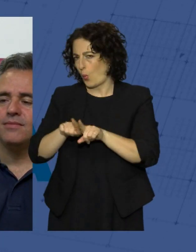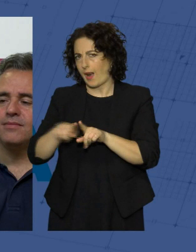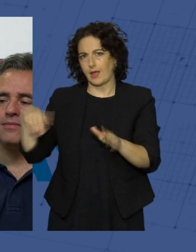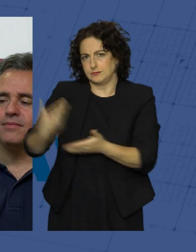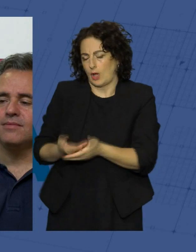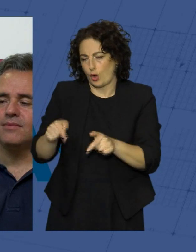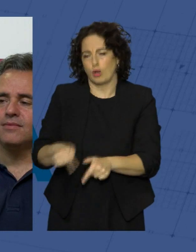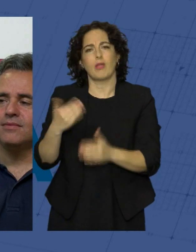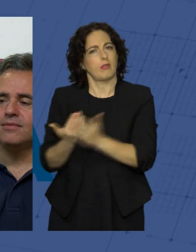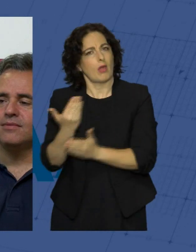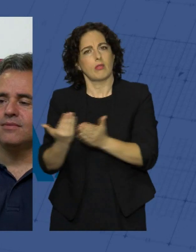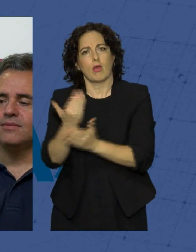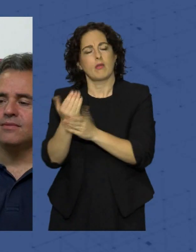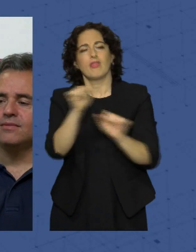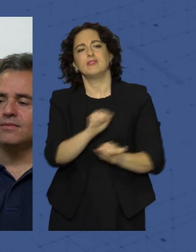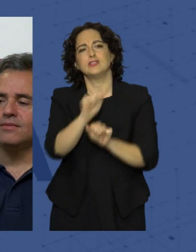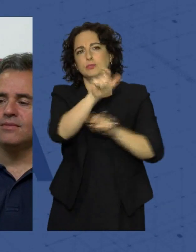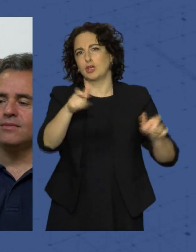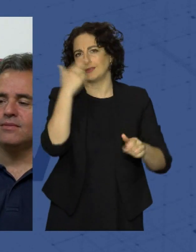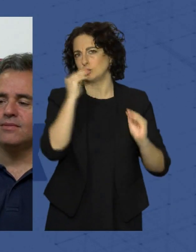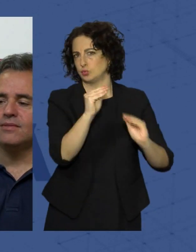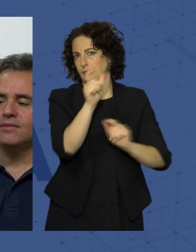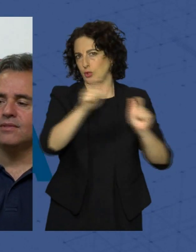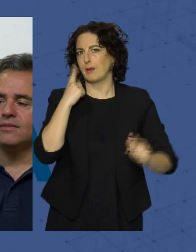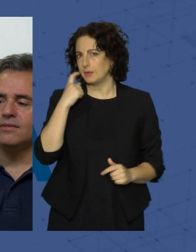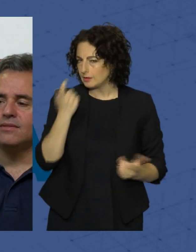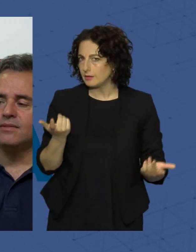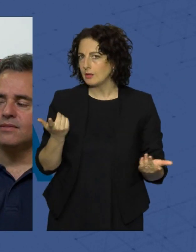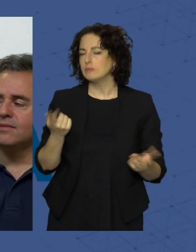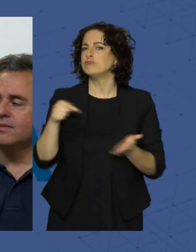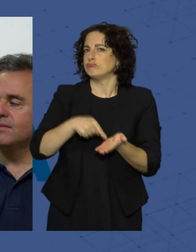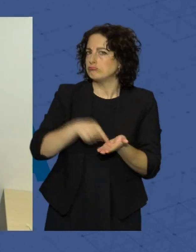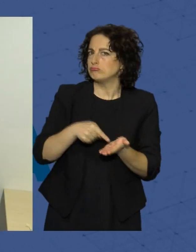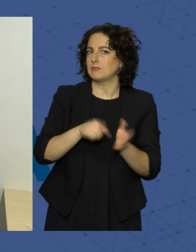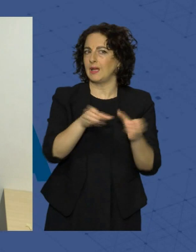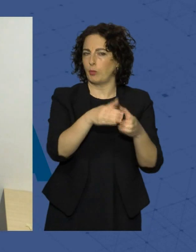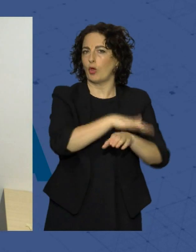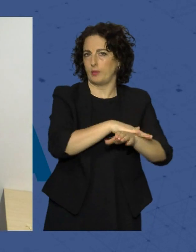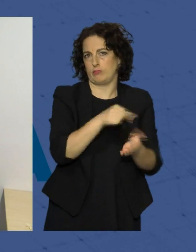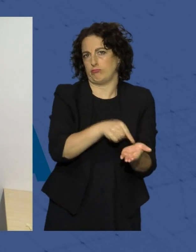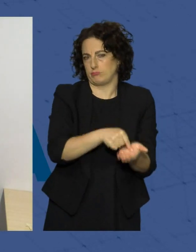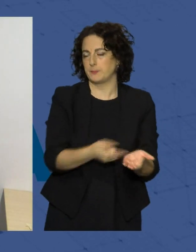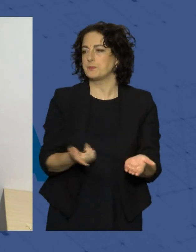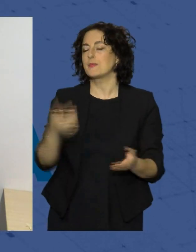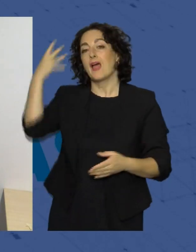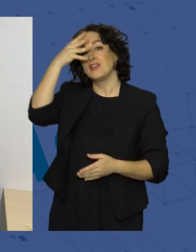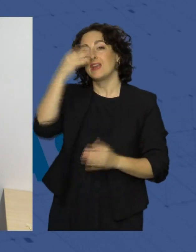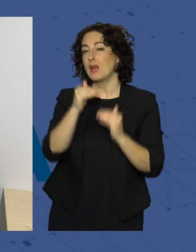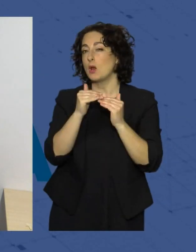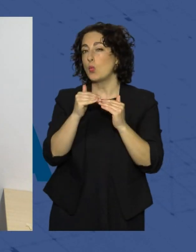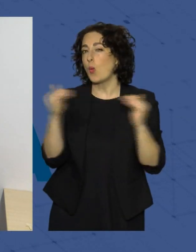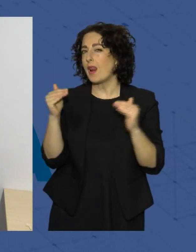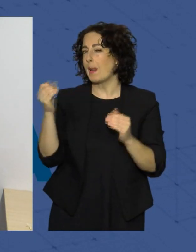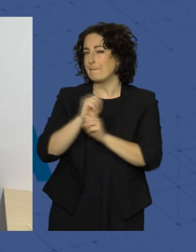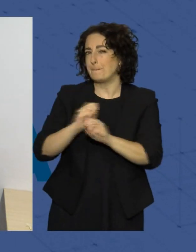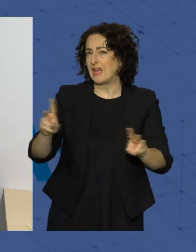día a día, defendiendo los intereses de los almerienses y reivindicando al equipo de gobierno. Adriana Valverde iguala el peor resultado